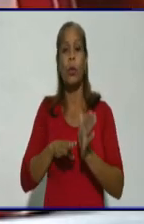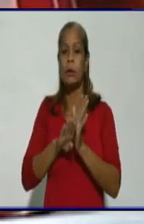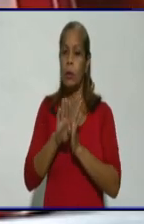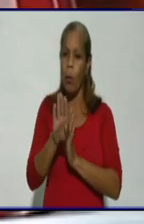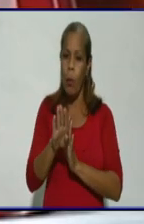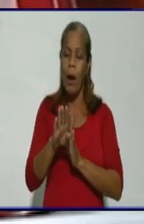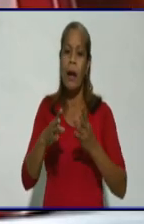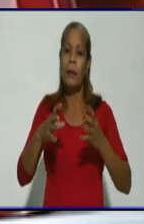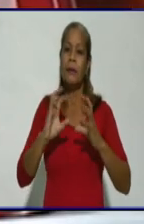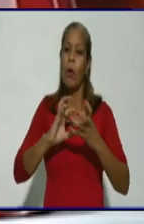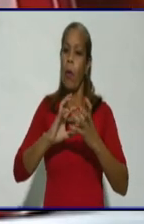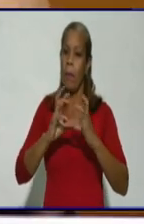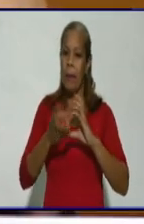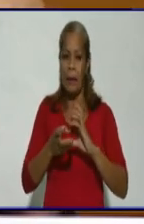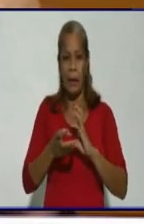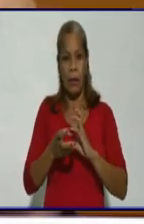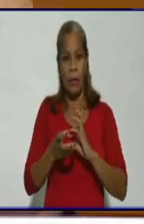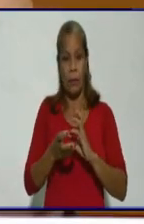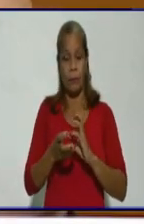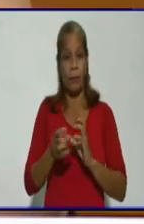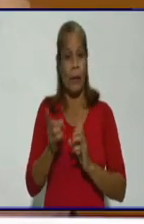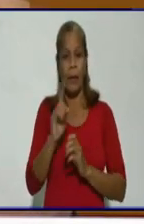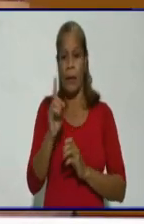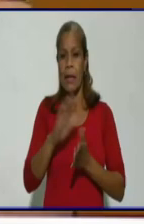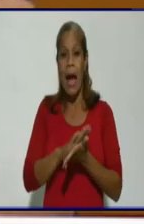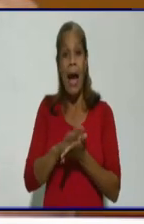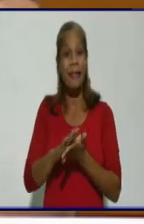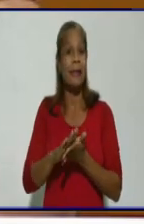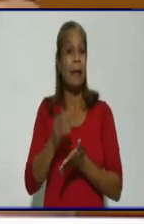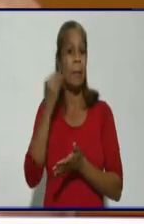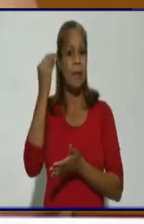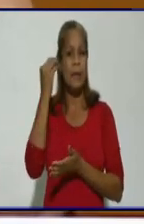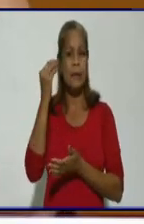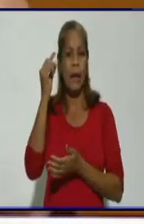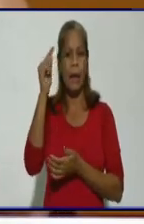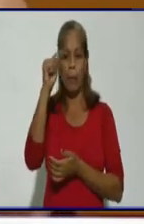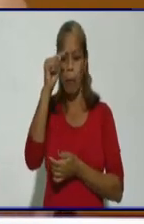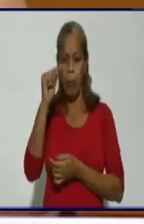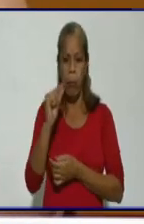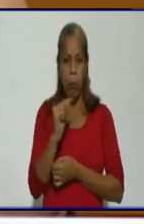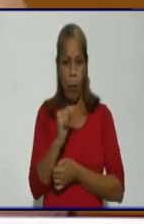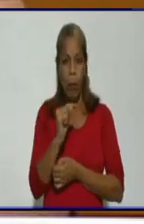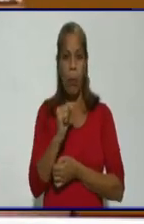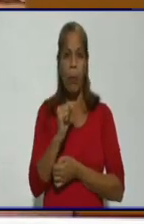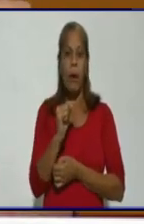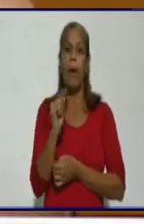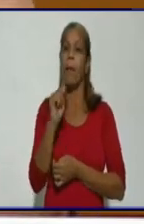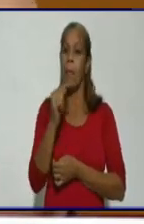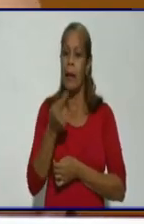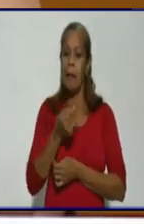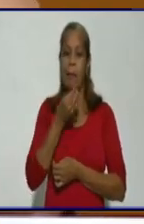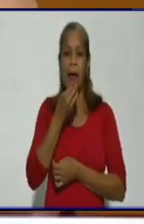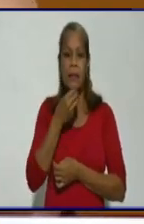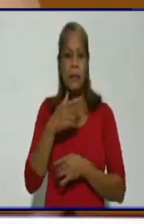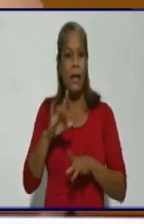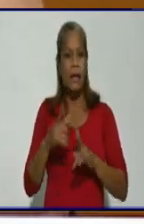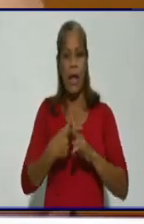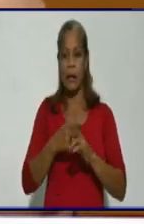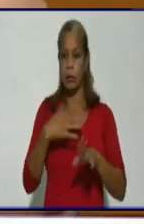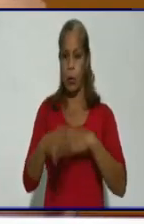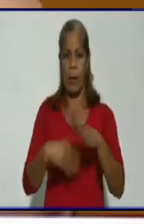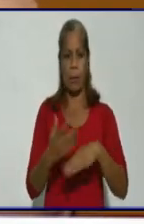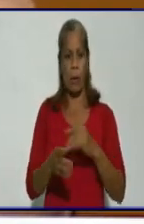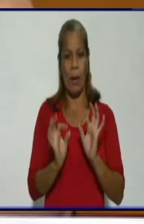nadie se llame engaño y que nadie piense que esta disminución de la cifra significa que tengamos la situación